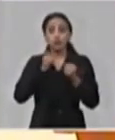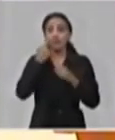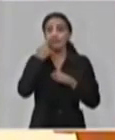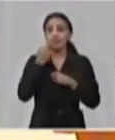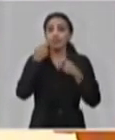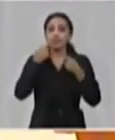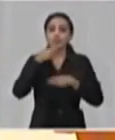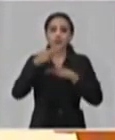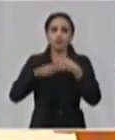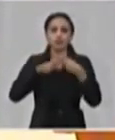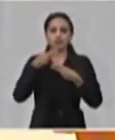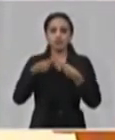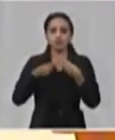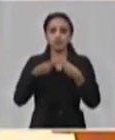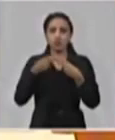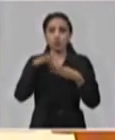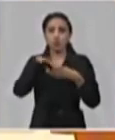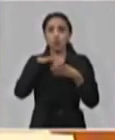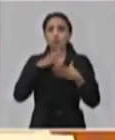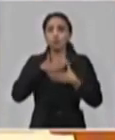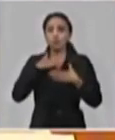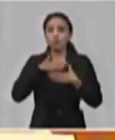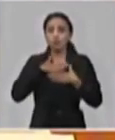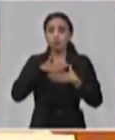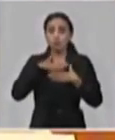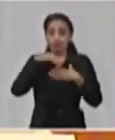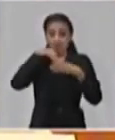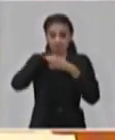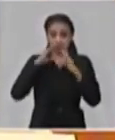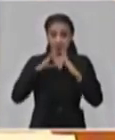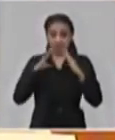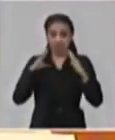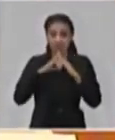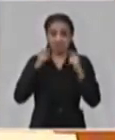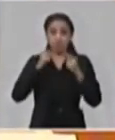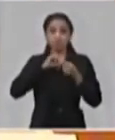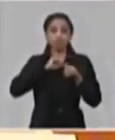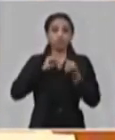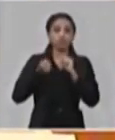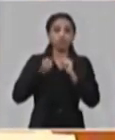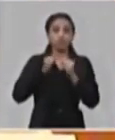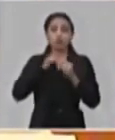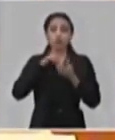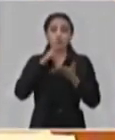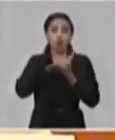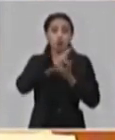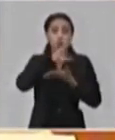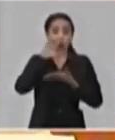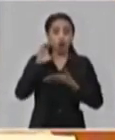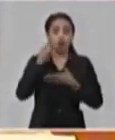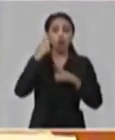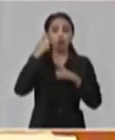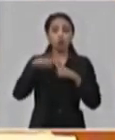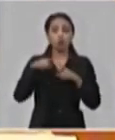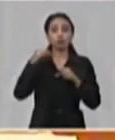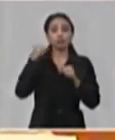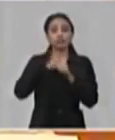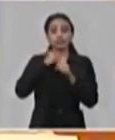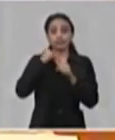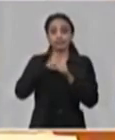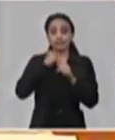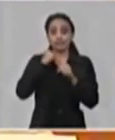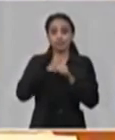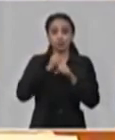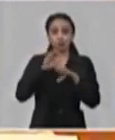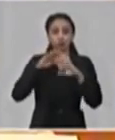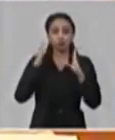llevarlo desde nuestro comportamiento en la propia casa, en los centros estudiantiles, en los centros escolares,